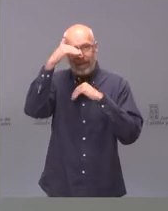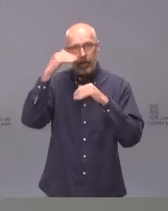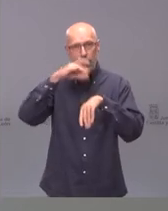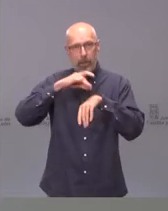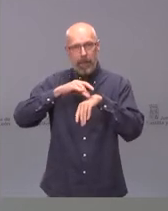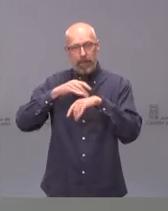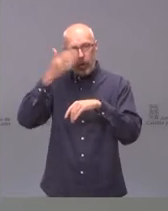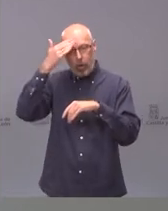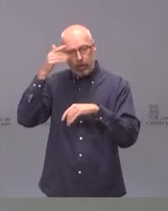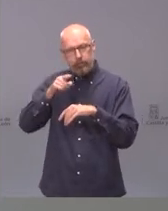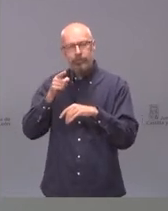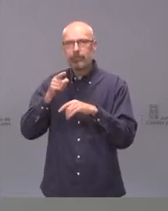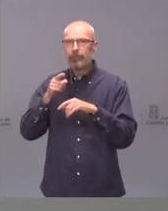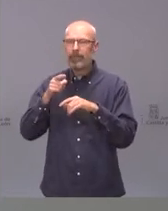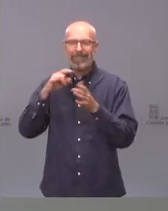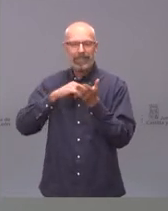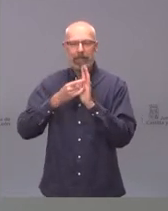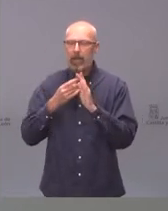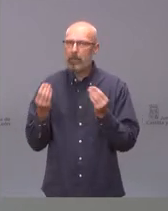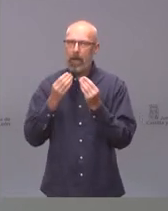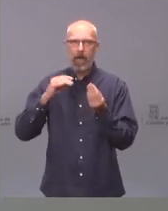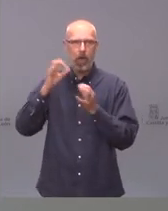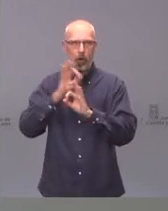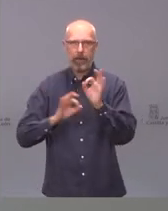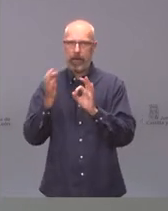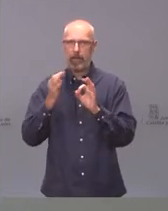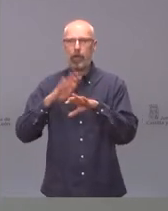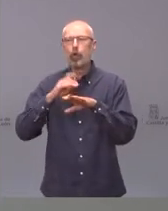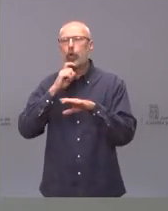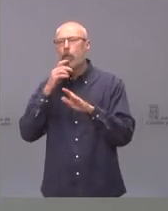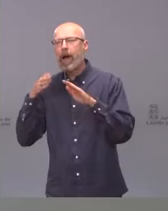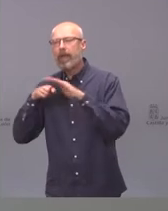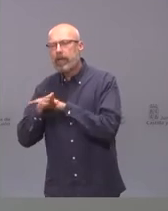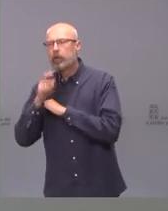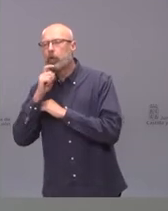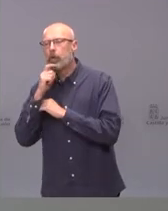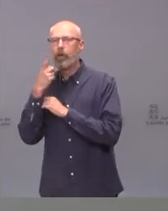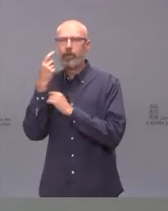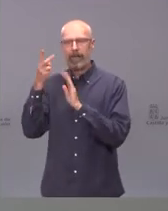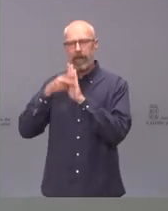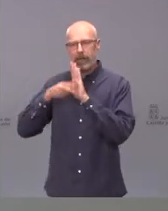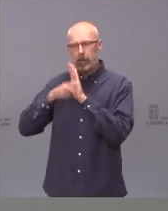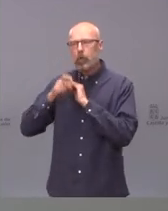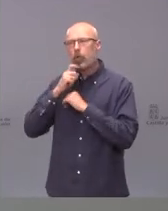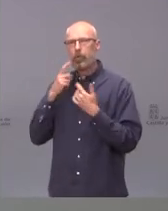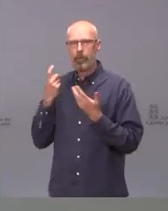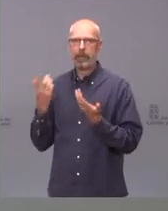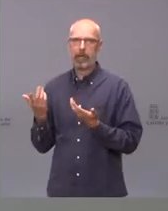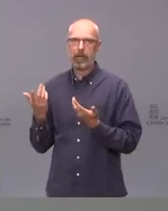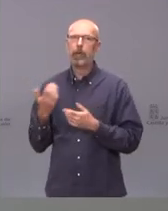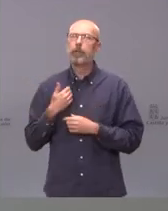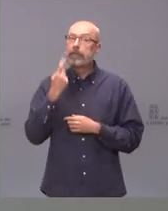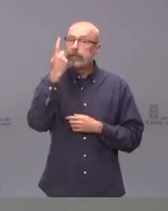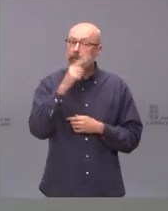ir normalizando el cómo se tiene ese acceso. Pero quiero recordar que el 50% de las personas que piden